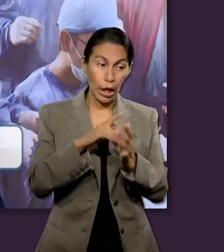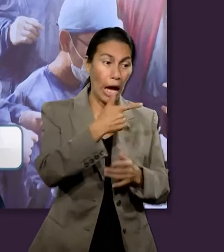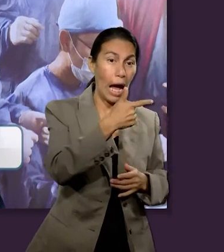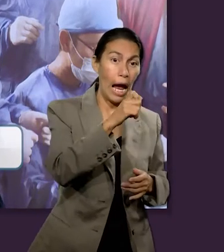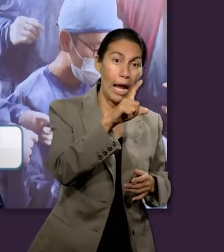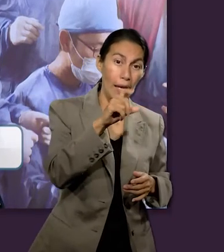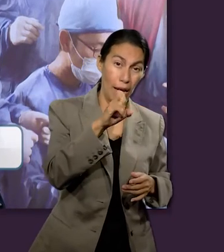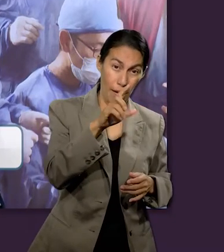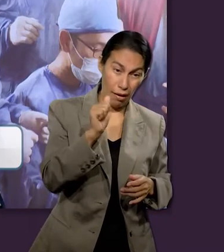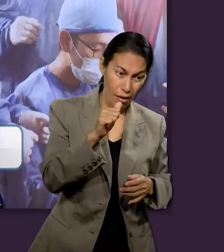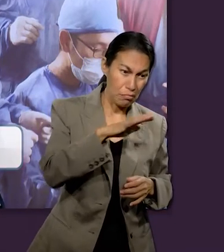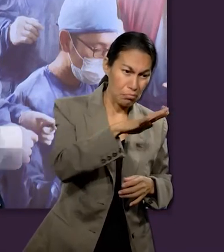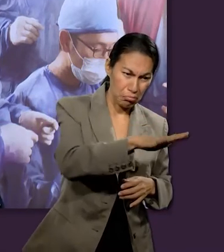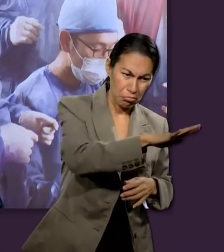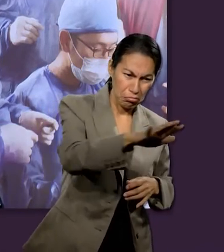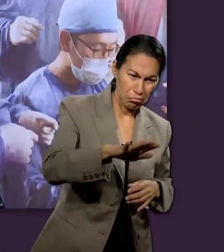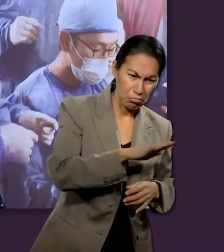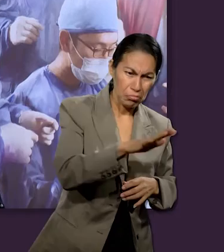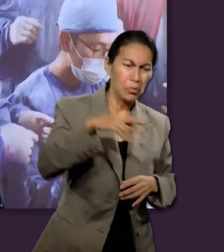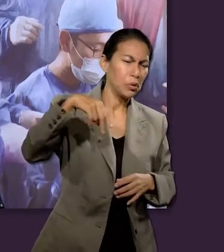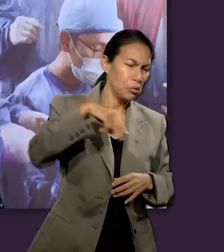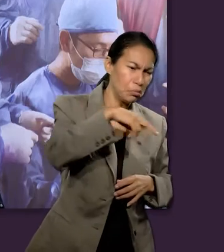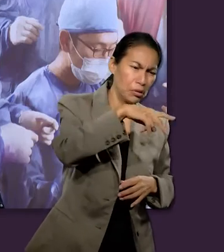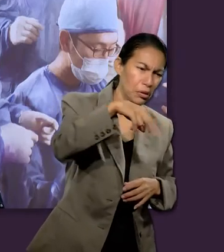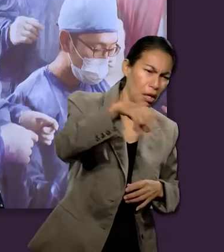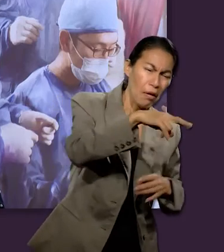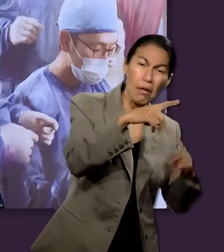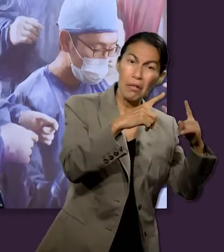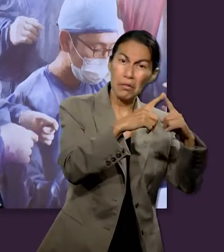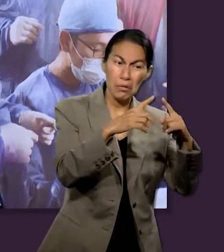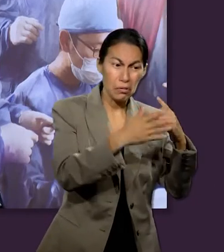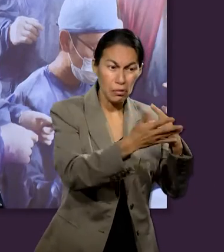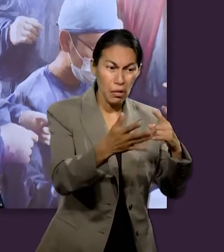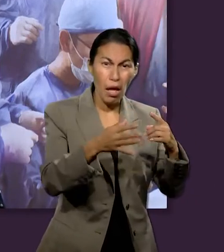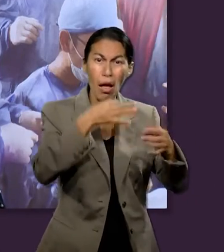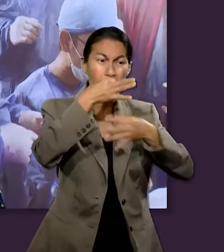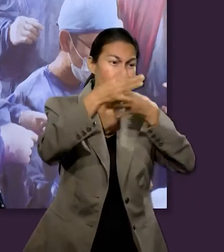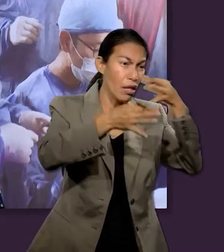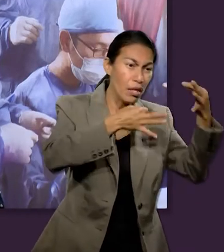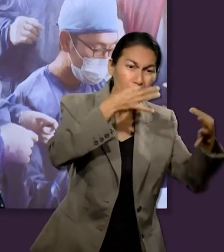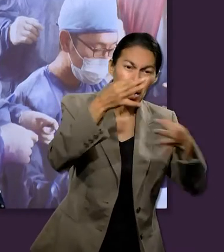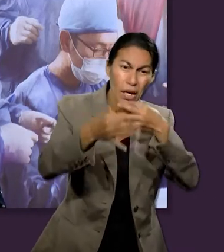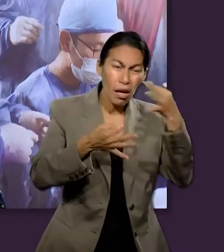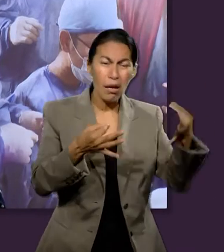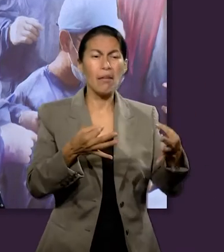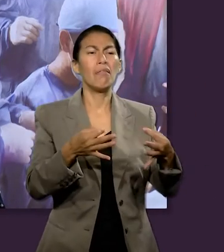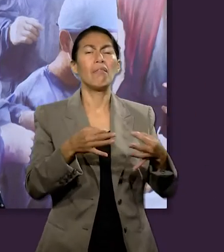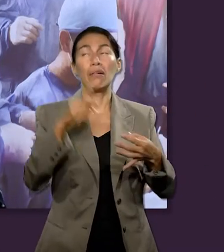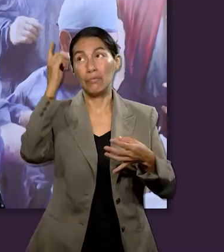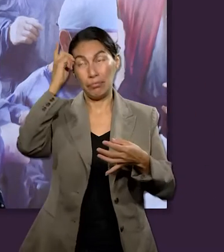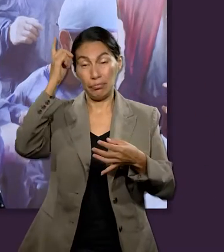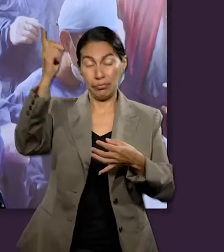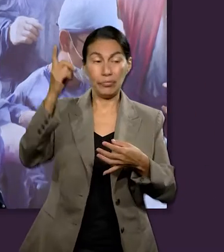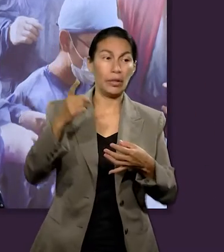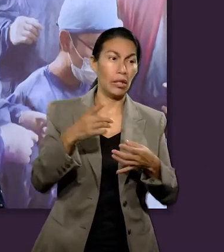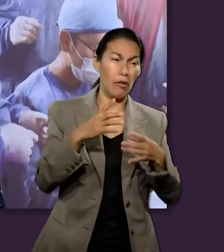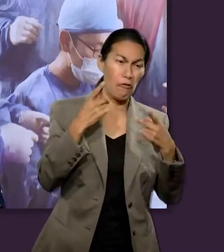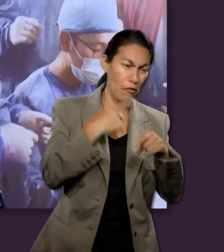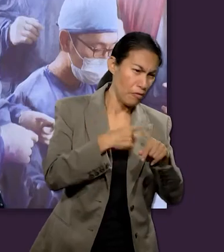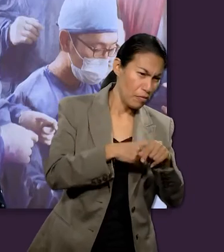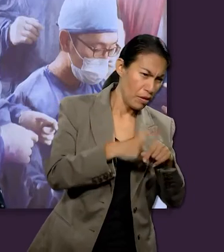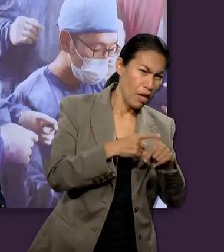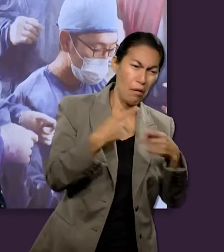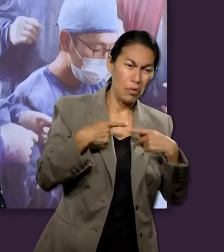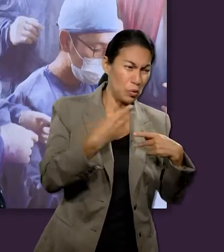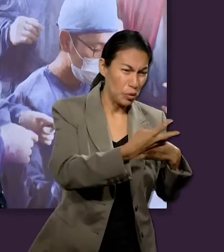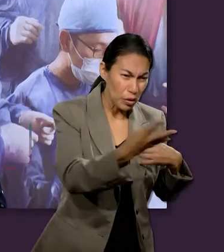enseñando en las sinagogas de ellos, predicando el evangelio del reino y sanando toda enfermedad y toda dolencia